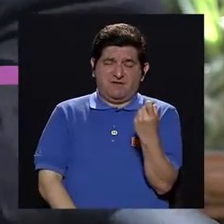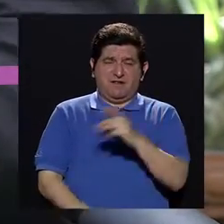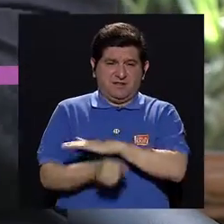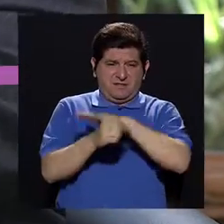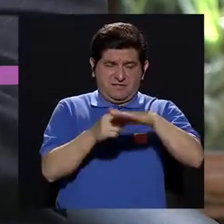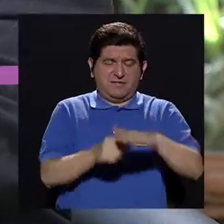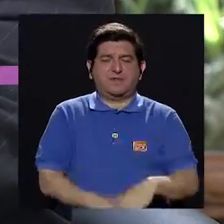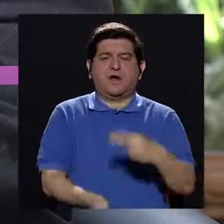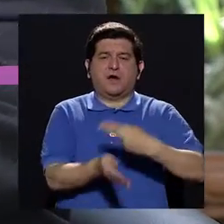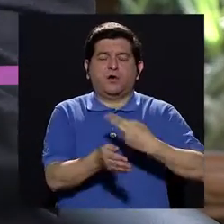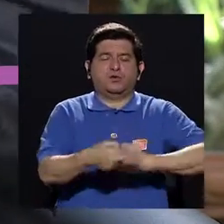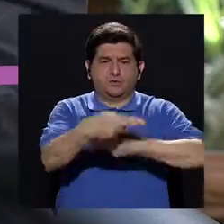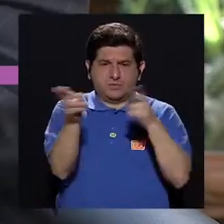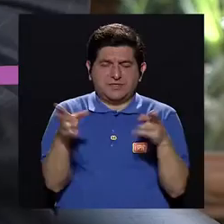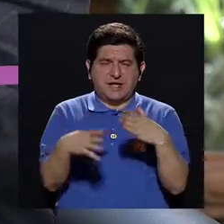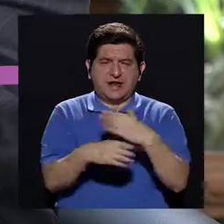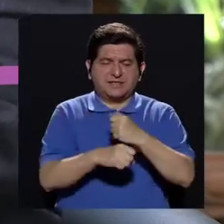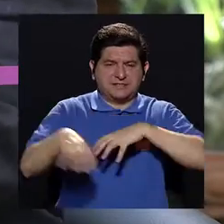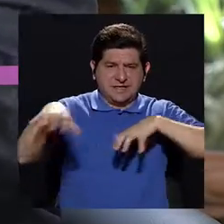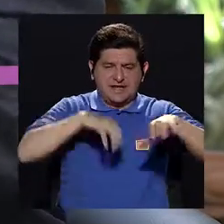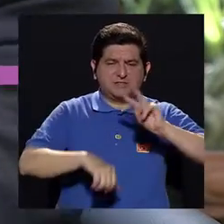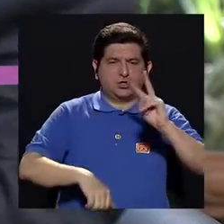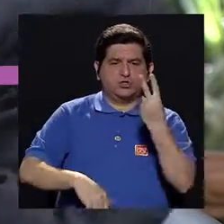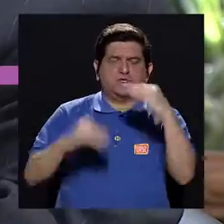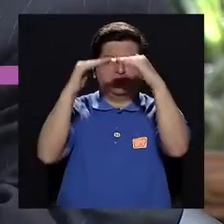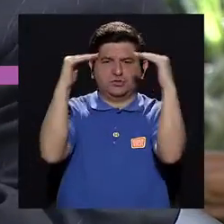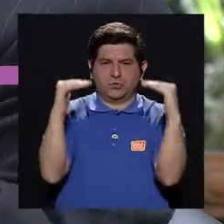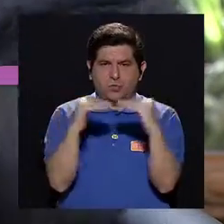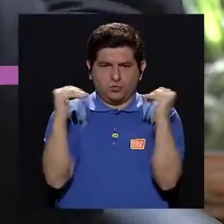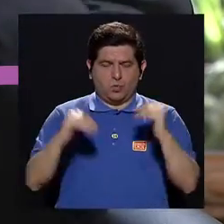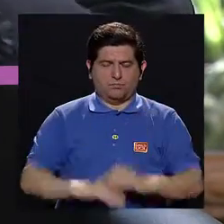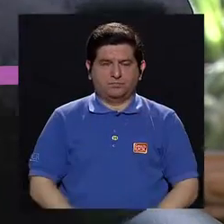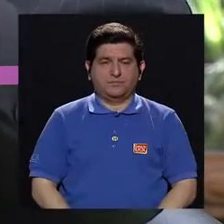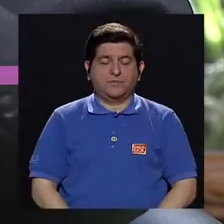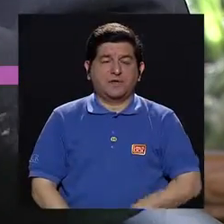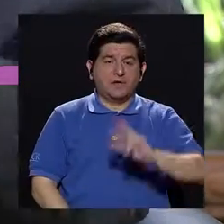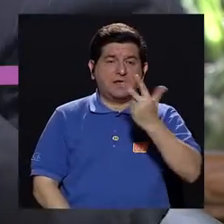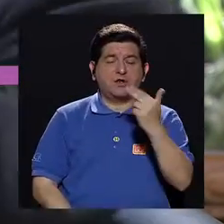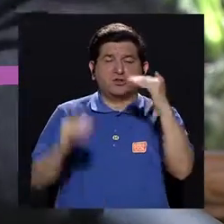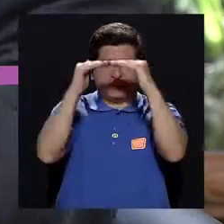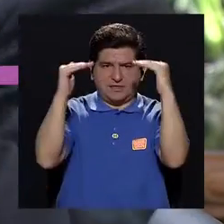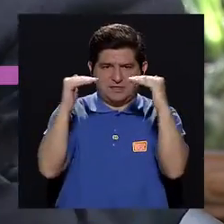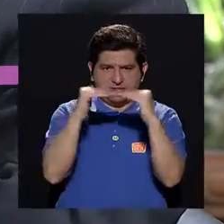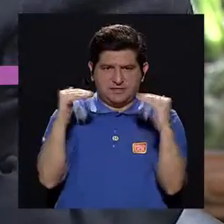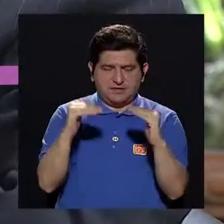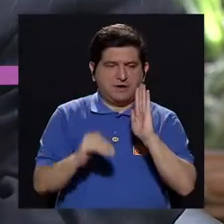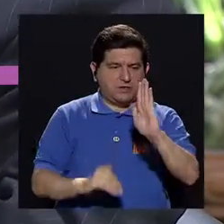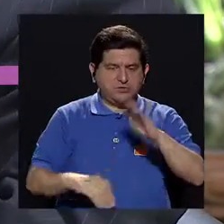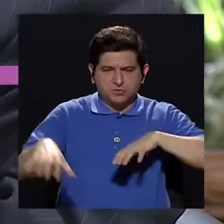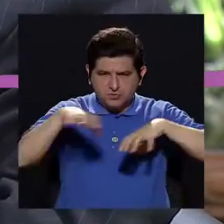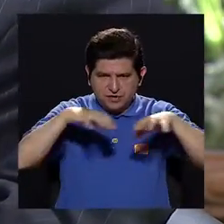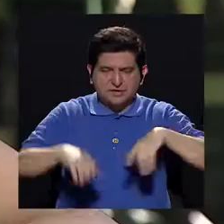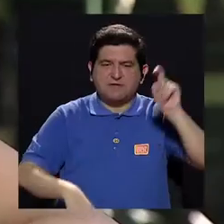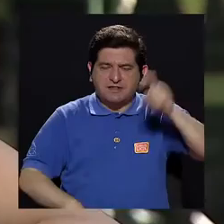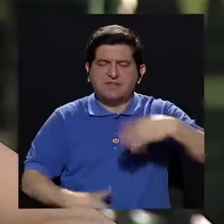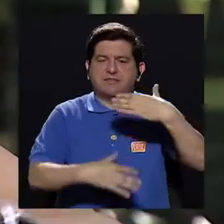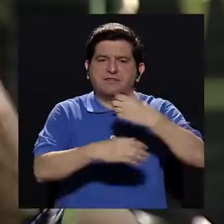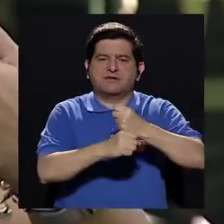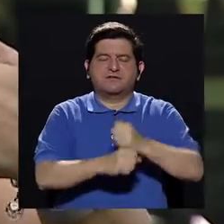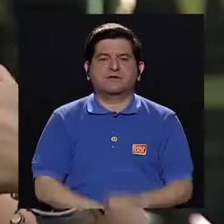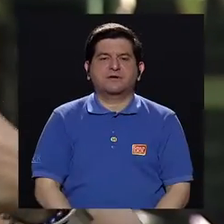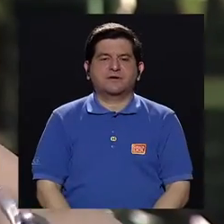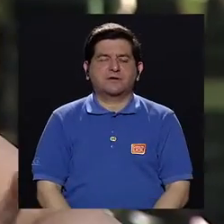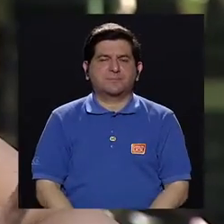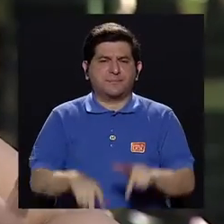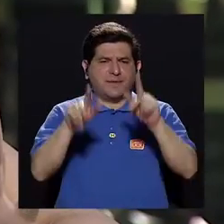tenemos. Los hospitales regionales deben hacer acciones de segundo nivel. Y los de tercer nivel, acciones de tercer nivel. Doctor, realmente